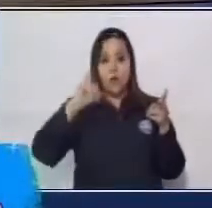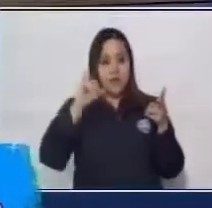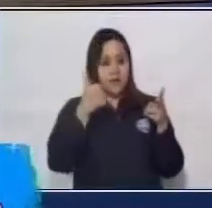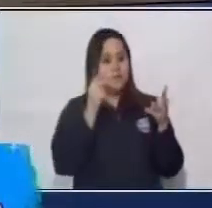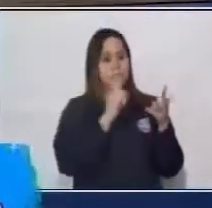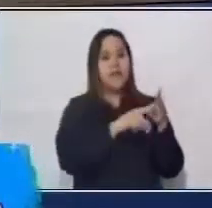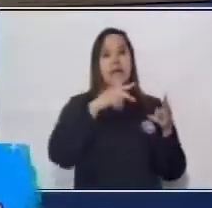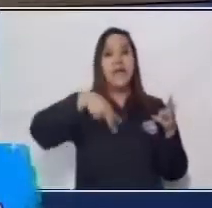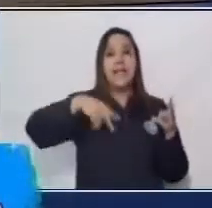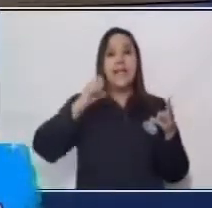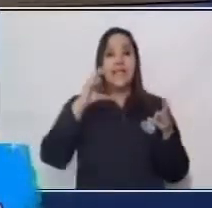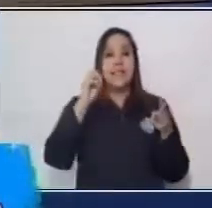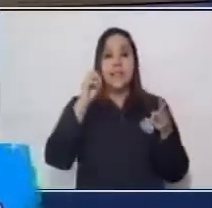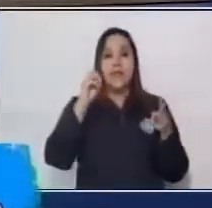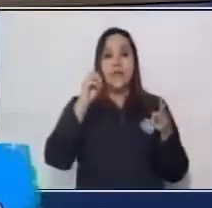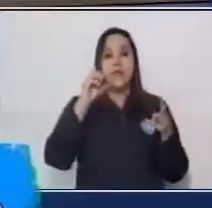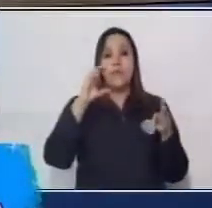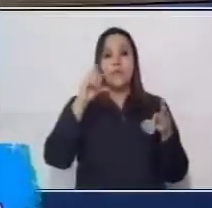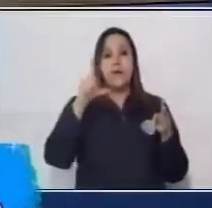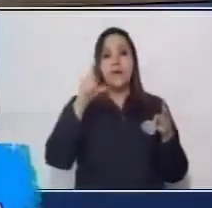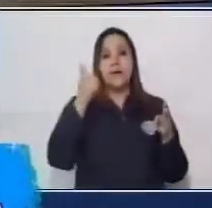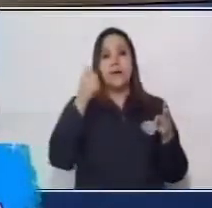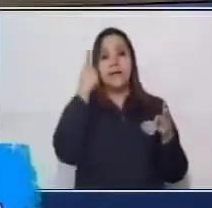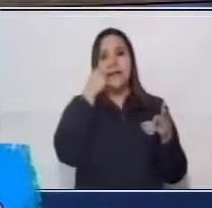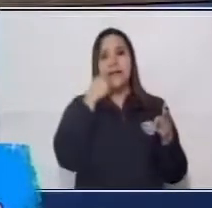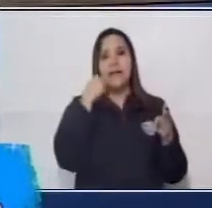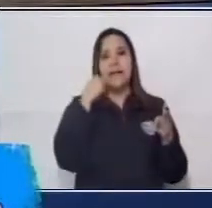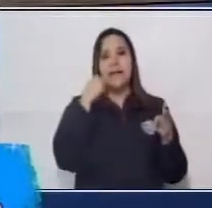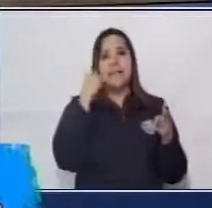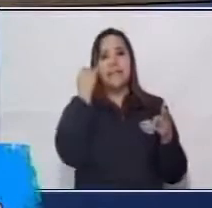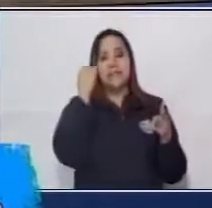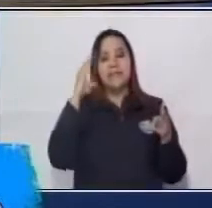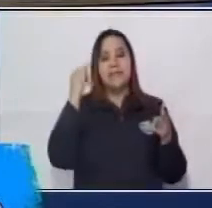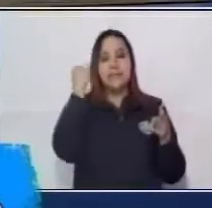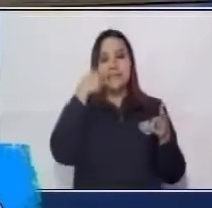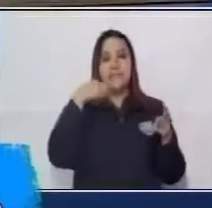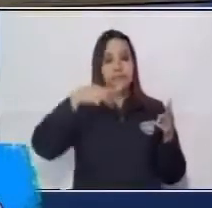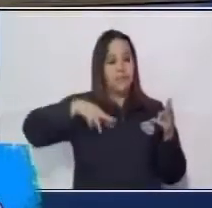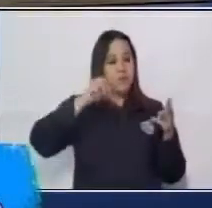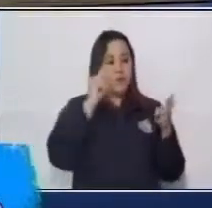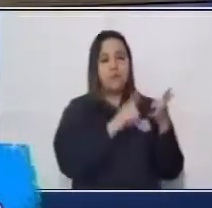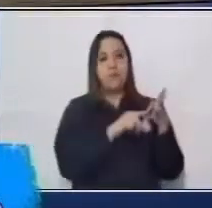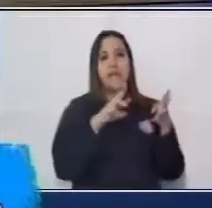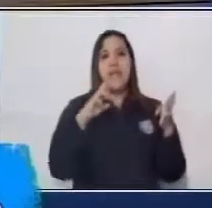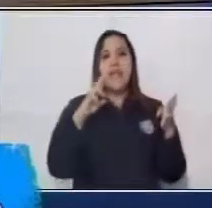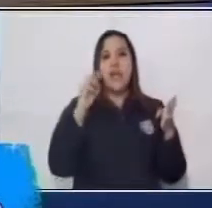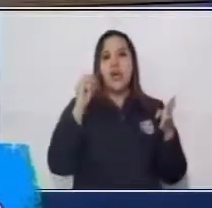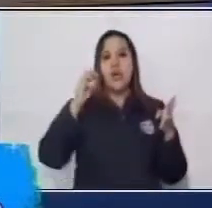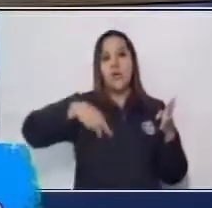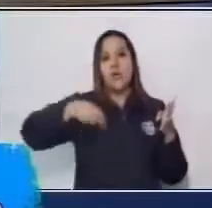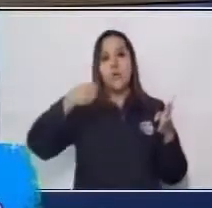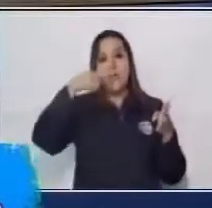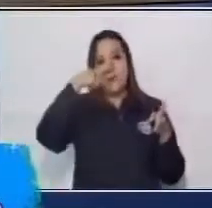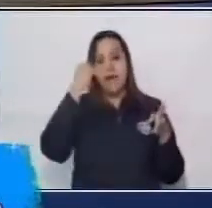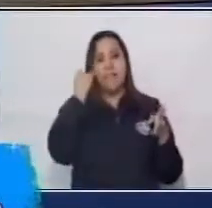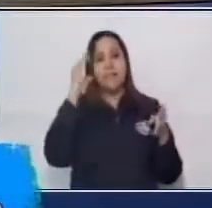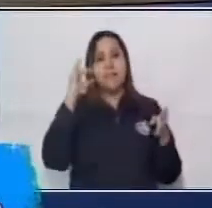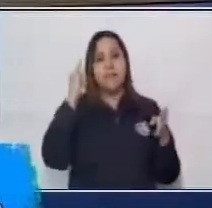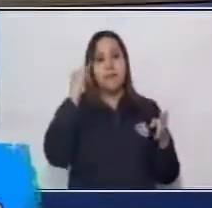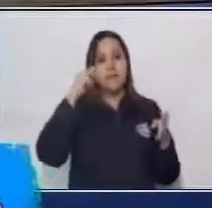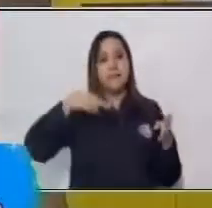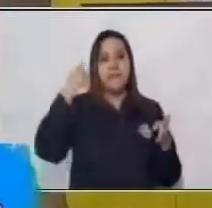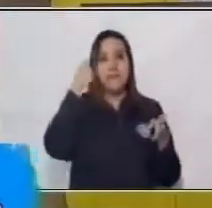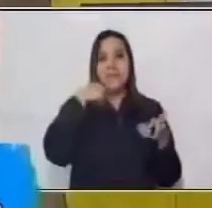neoclasicismo, romanticismo y costumbrismo, el realismo y naturalismo,